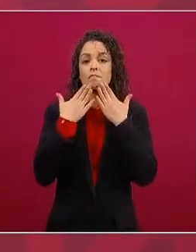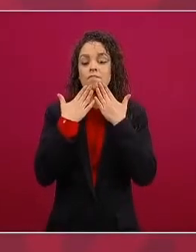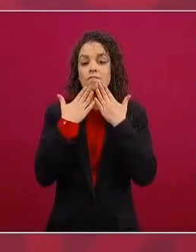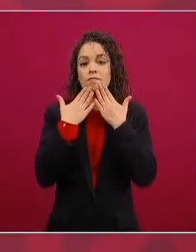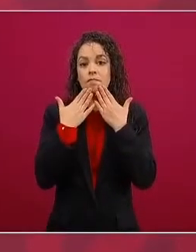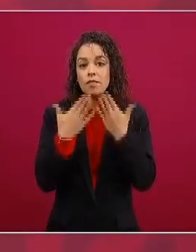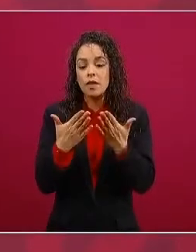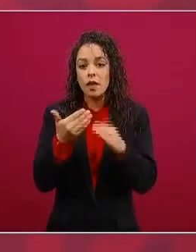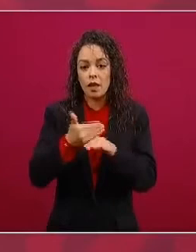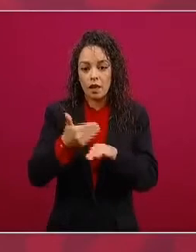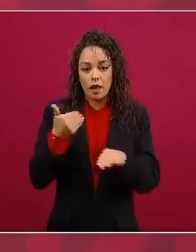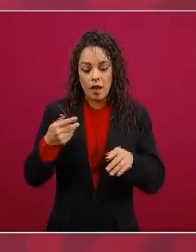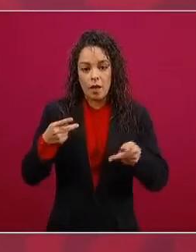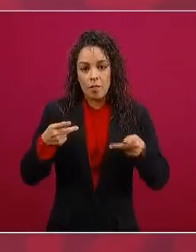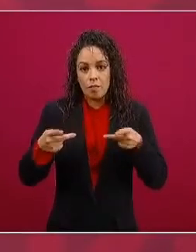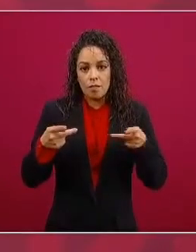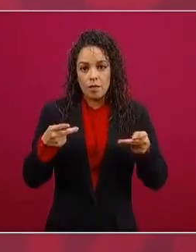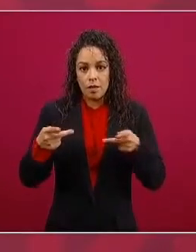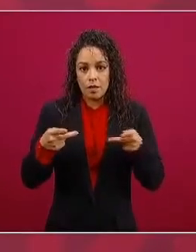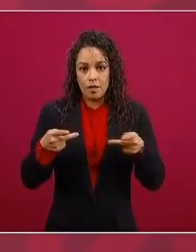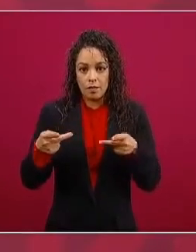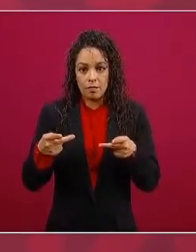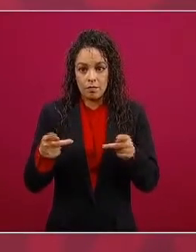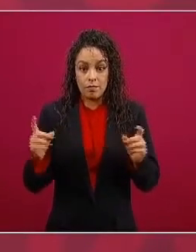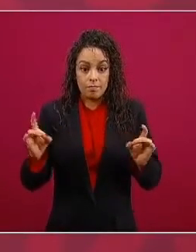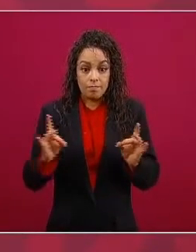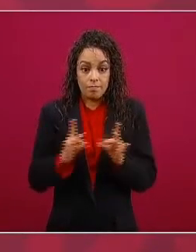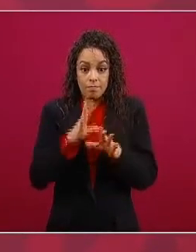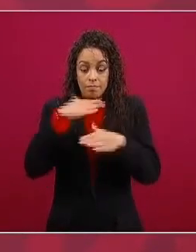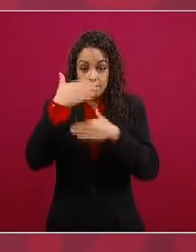incluso para el peor de los escenarios